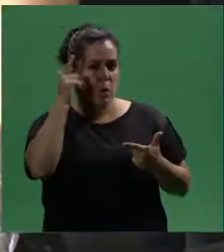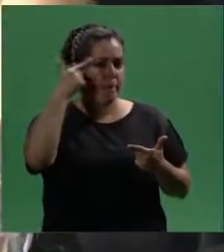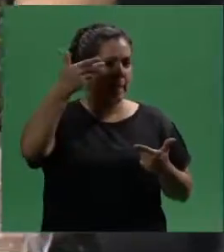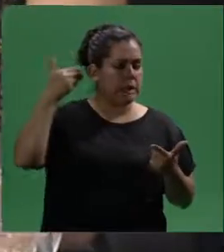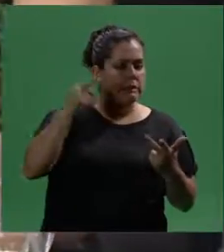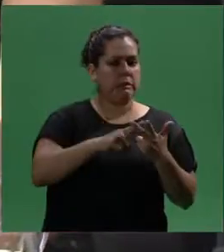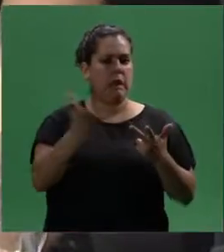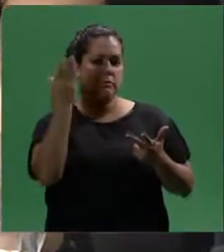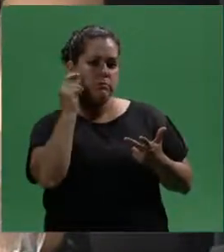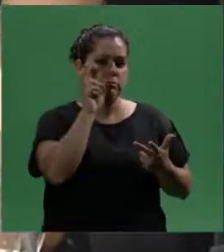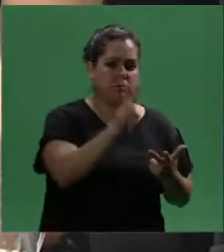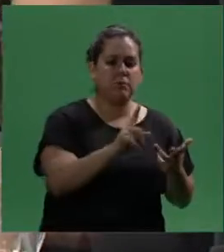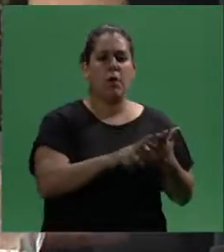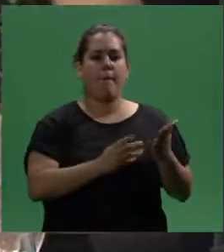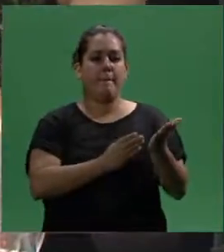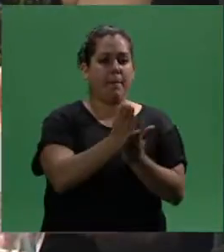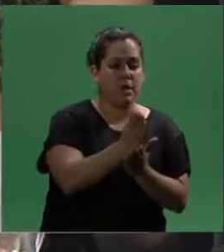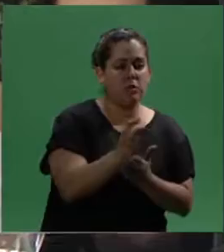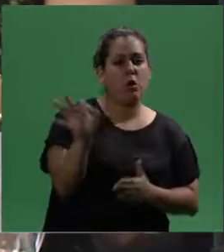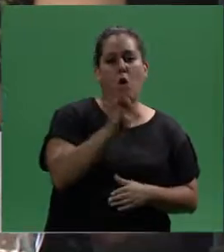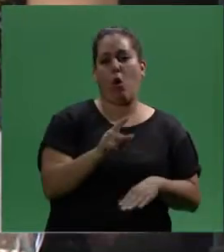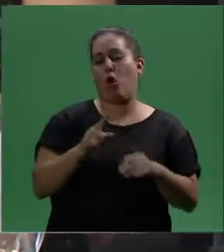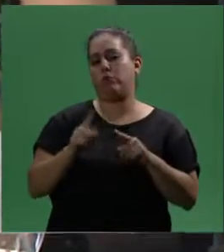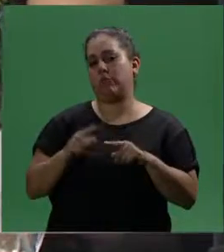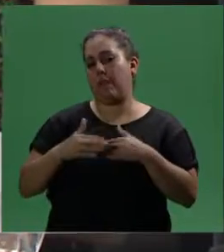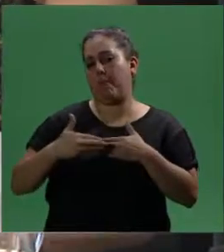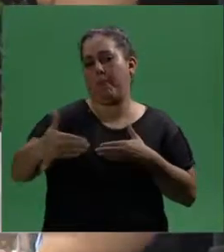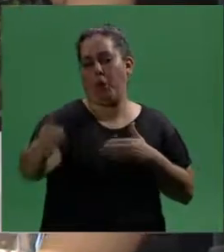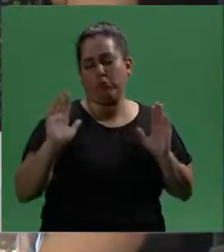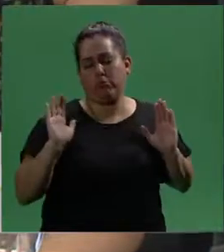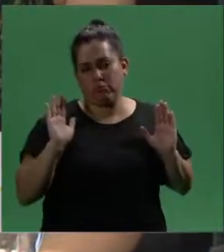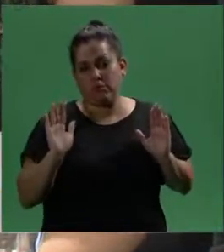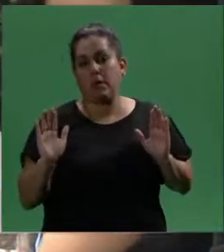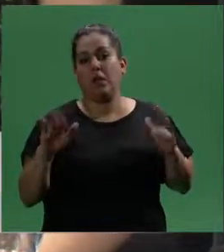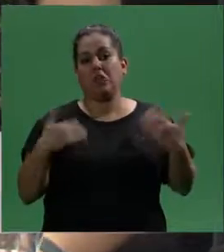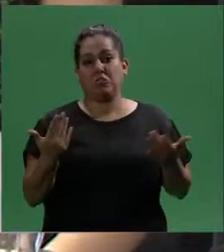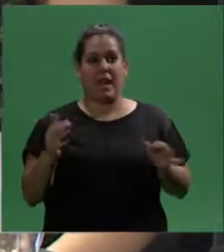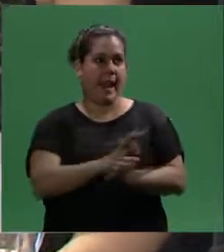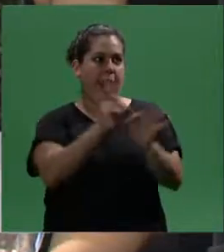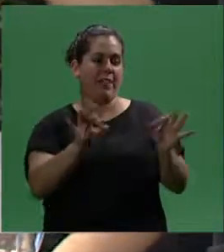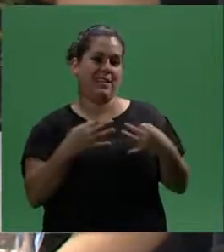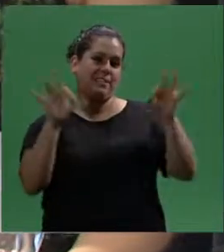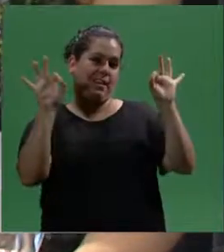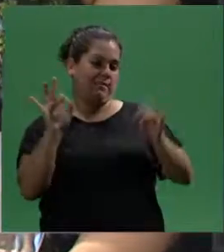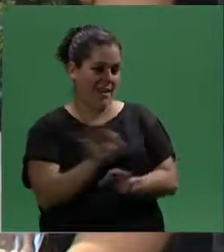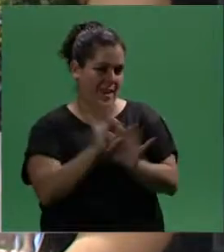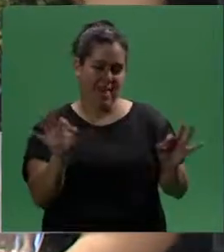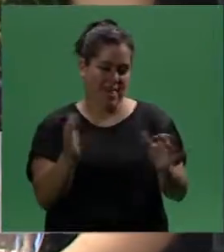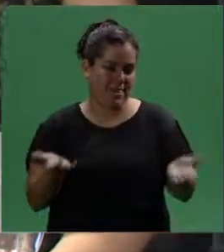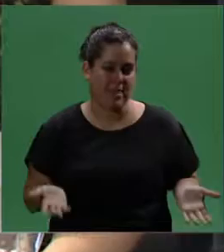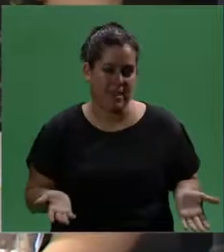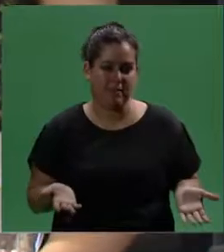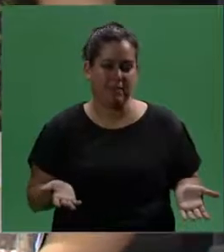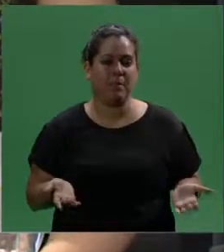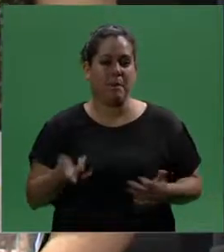intelectual, mental, sensorial, permanente o a largo plazo. Y en ese sentido, todos, nadie está exento, digamos, de